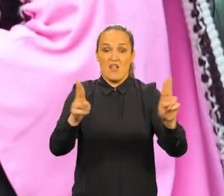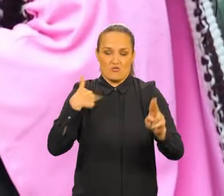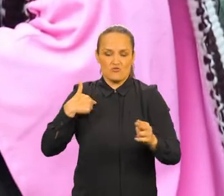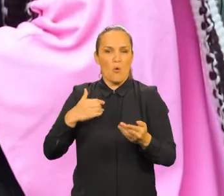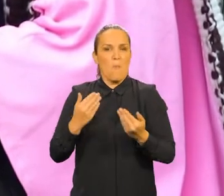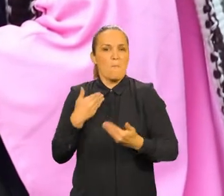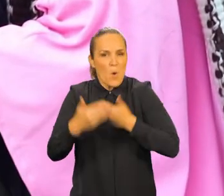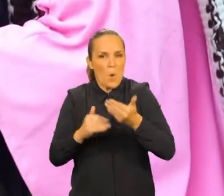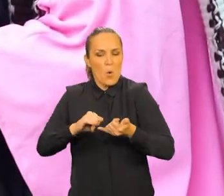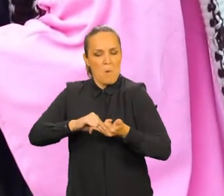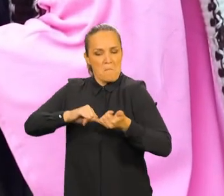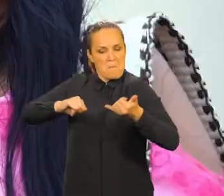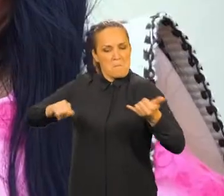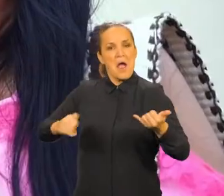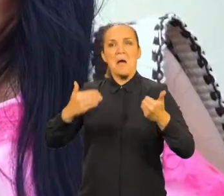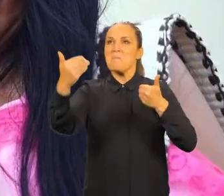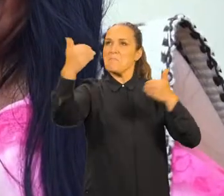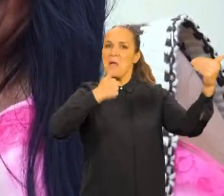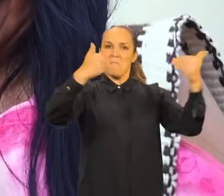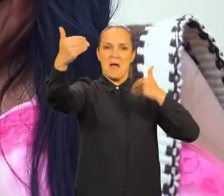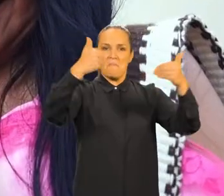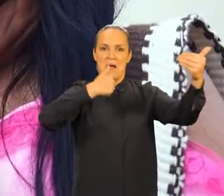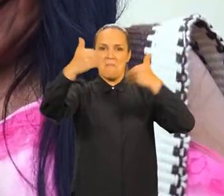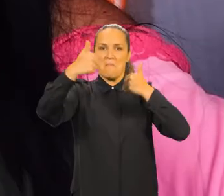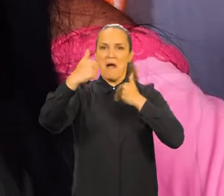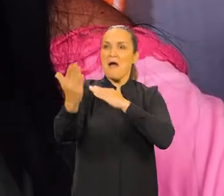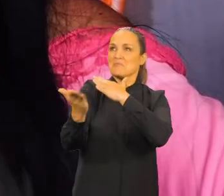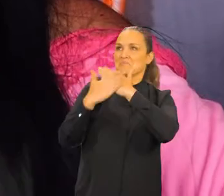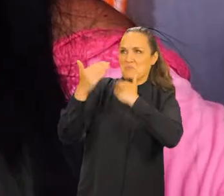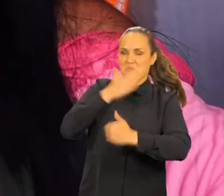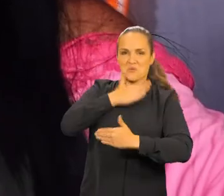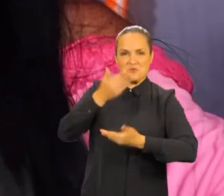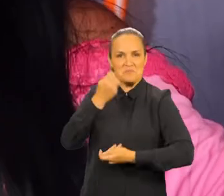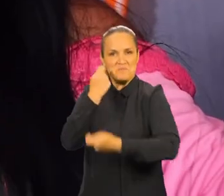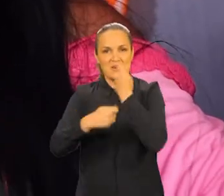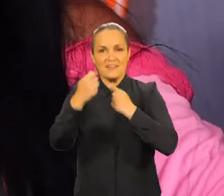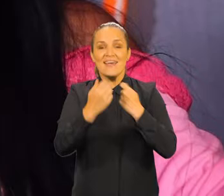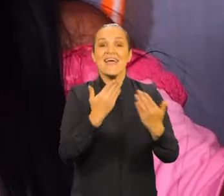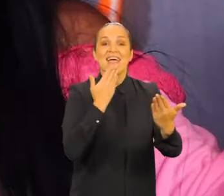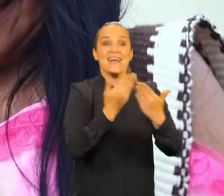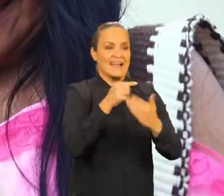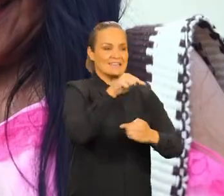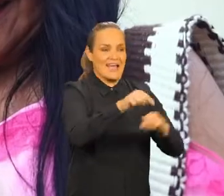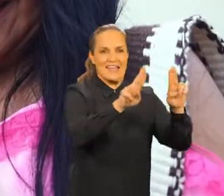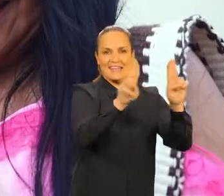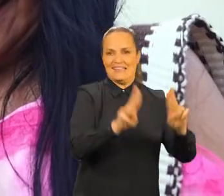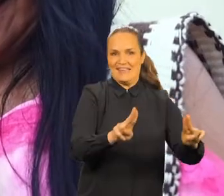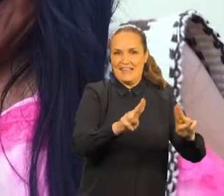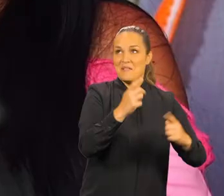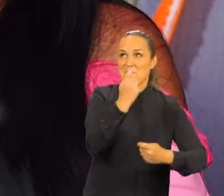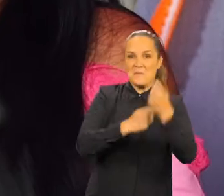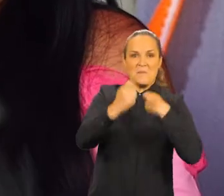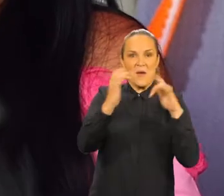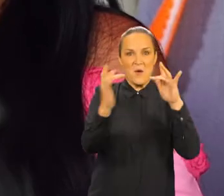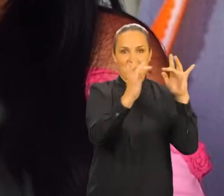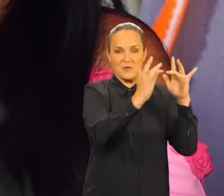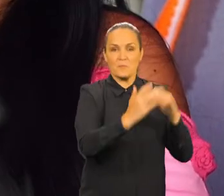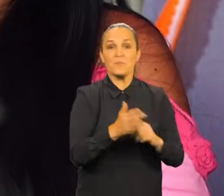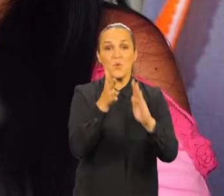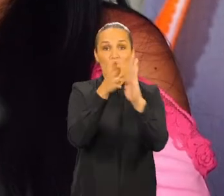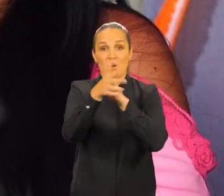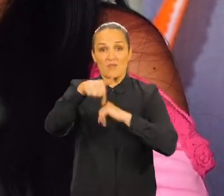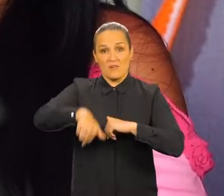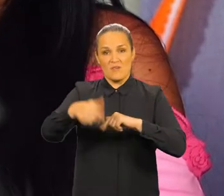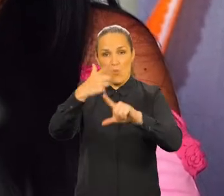he ido independizando y he tenido mis clientes gracias a la zona digital. Bueno, los